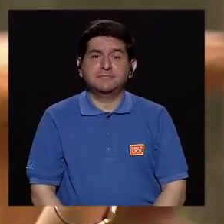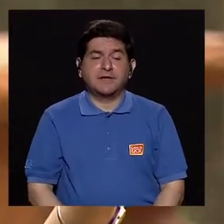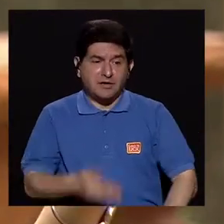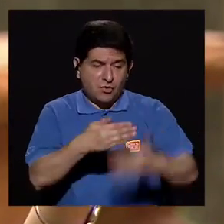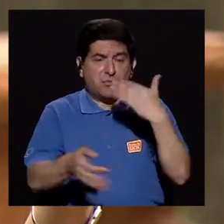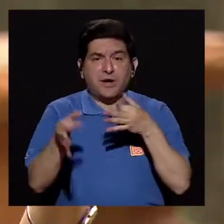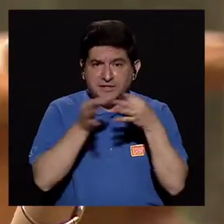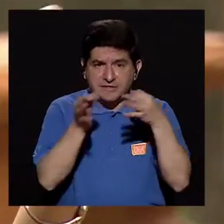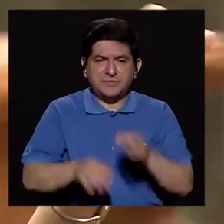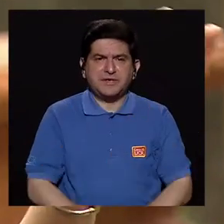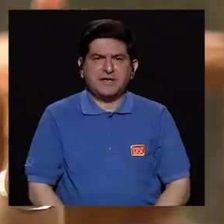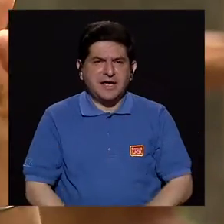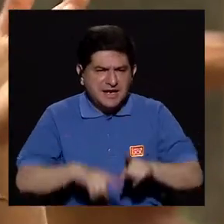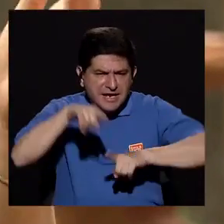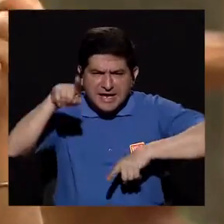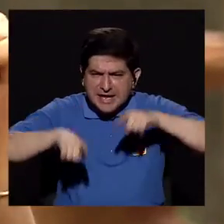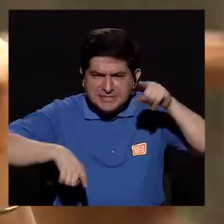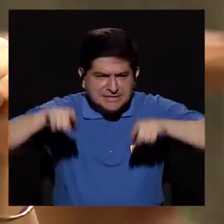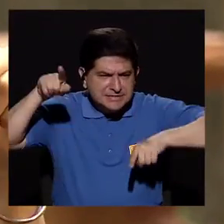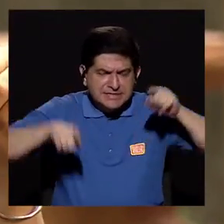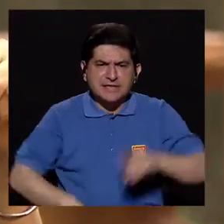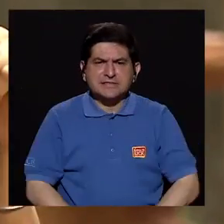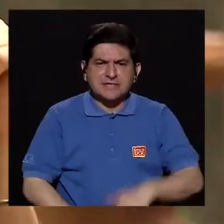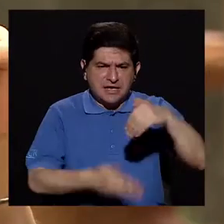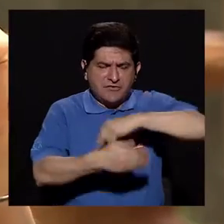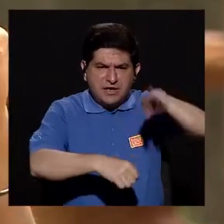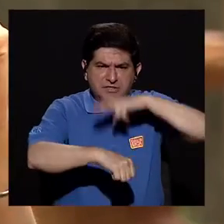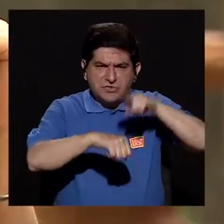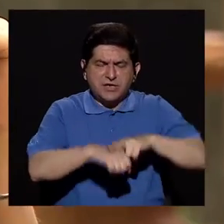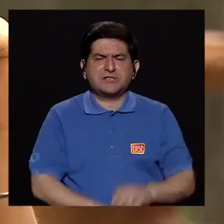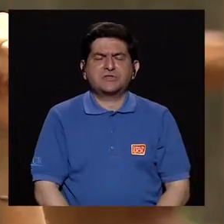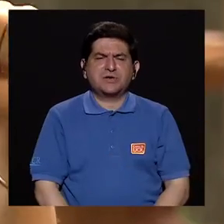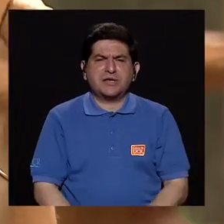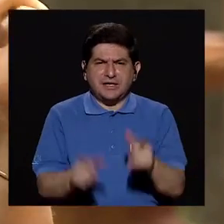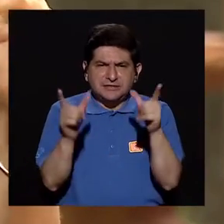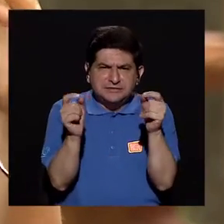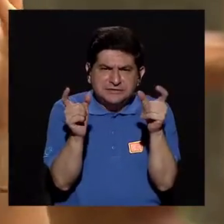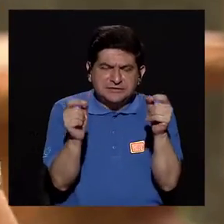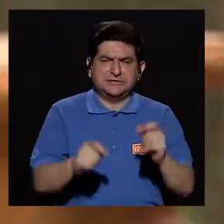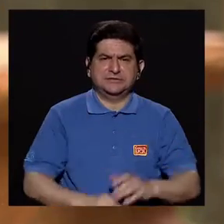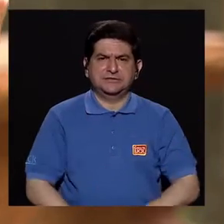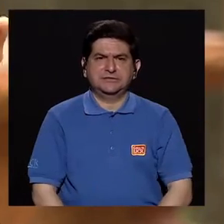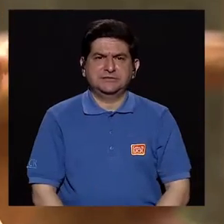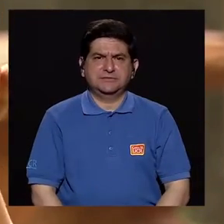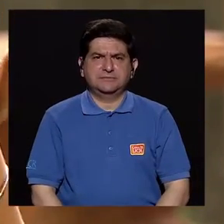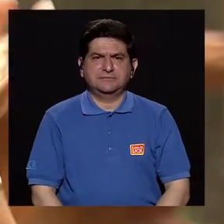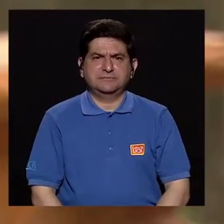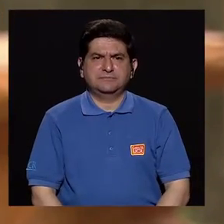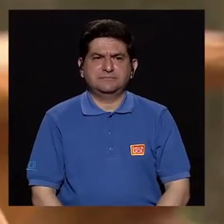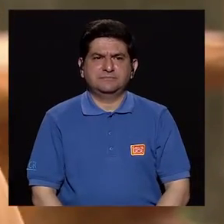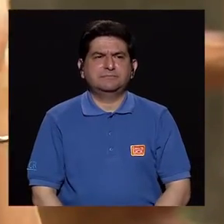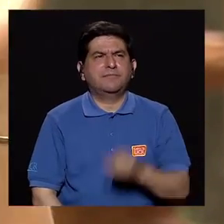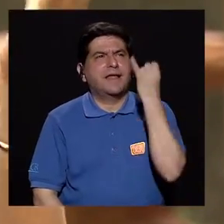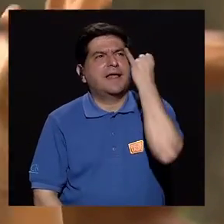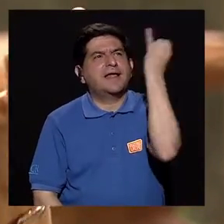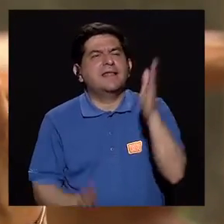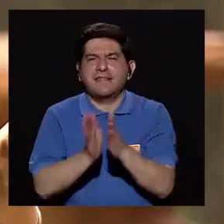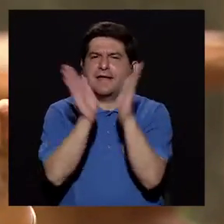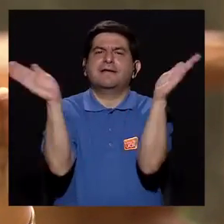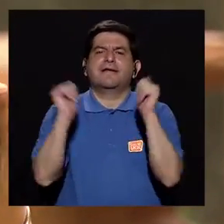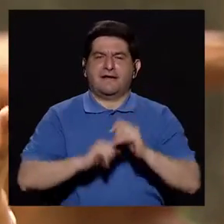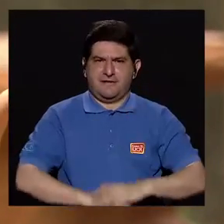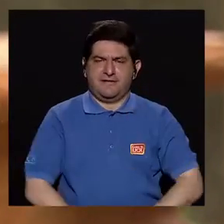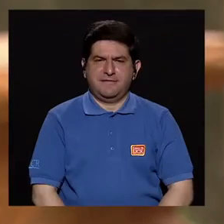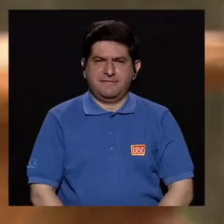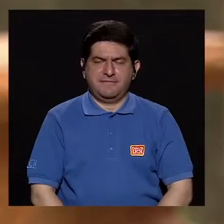como le decía, podemos buscar las estadísticas en el Registro Nacional de Tumores, pero para darle una idea